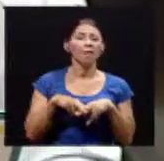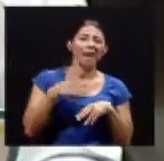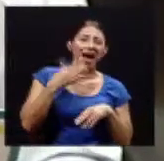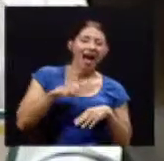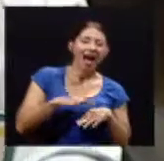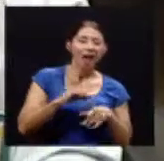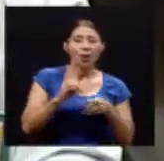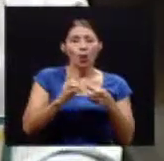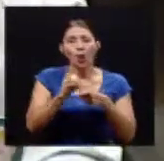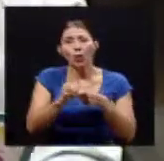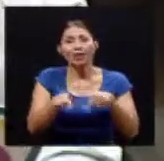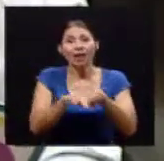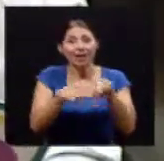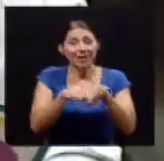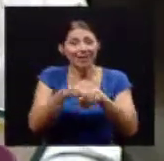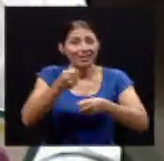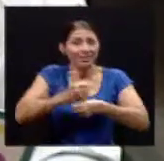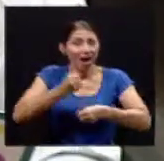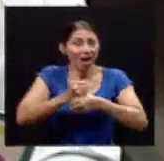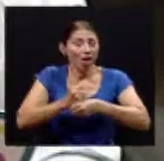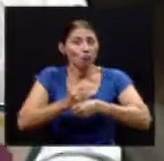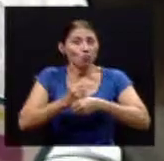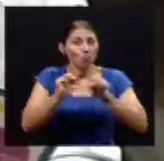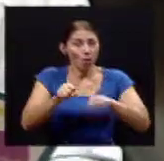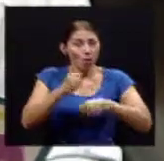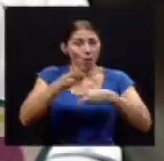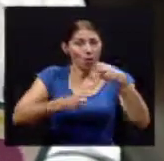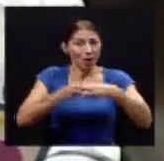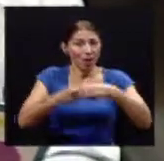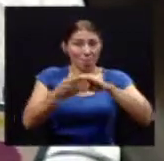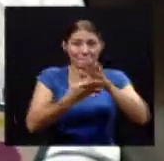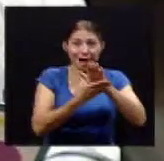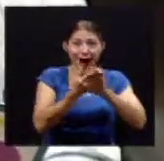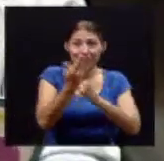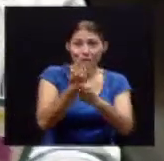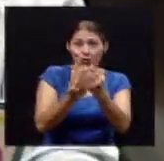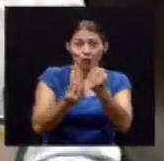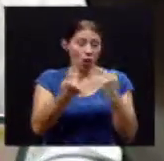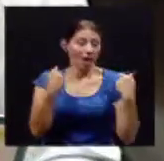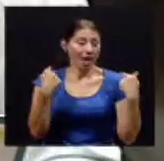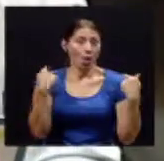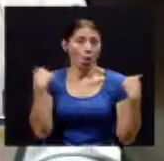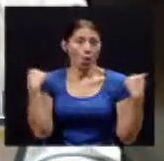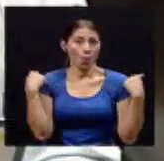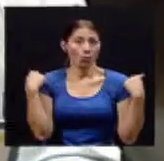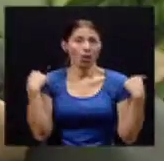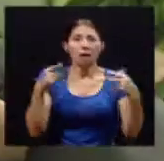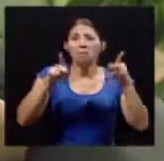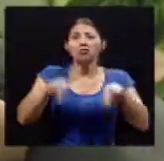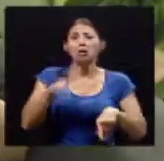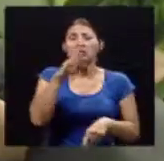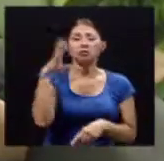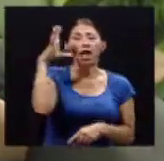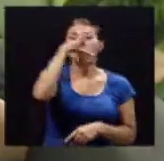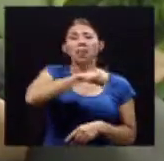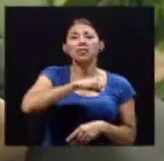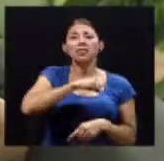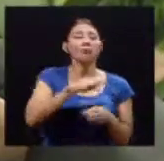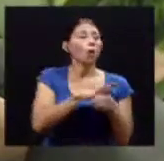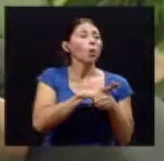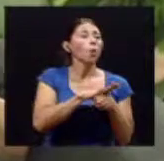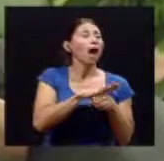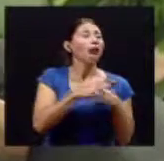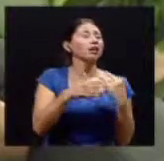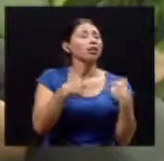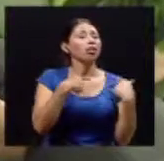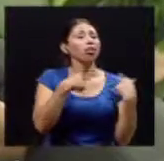en hombros y demás y no se dan cuenta las personas porque pasan muy muy ocupada en el momento y luego pues se estira y se va a dar una vuelta pero el daño que hace en el